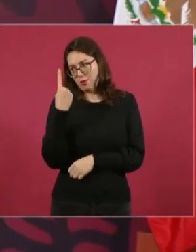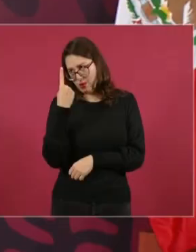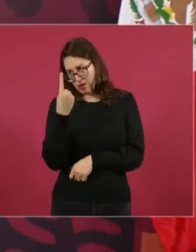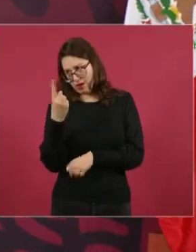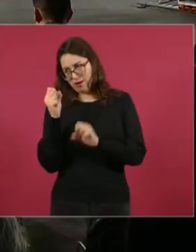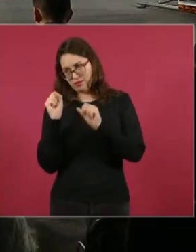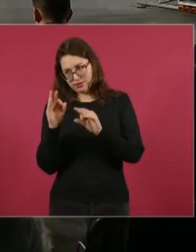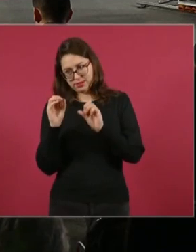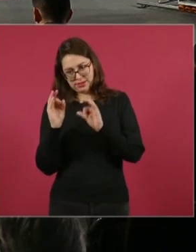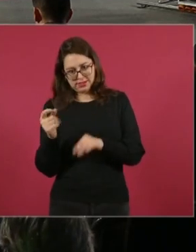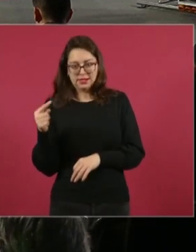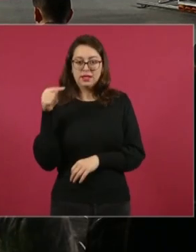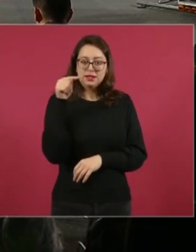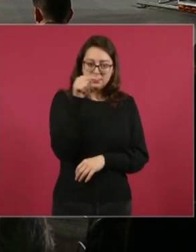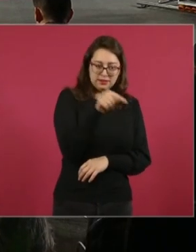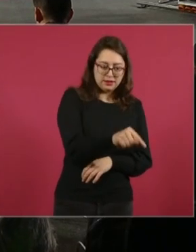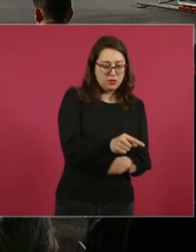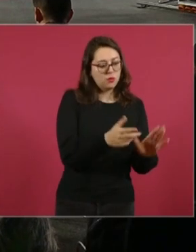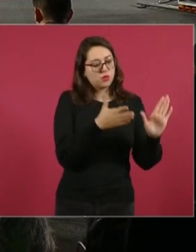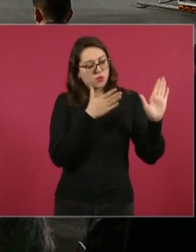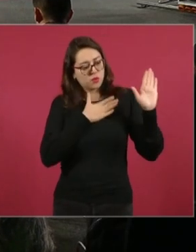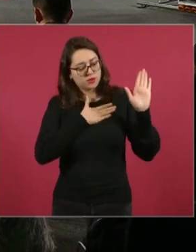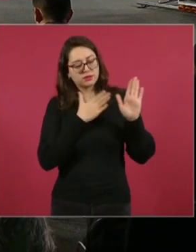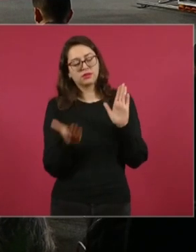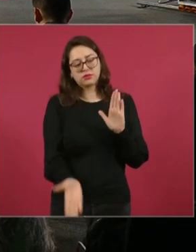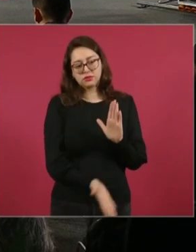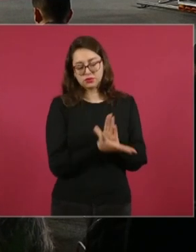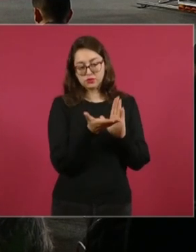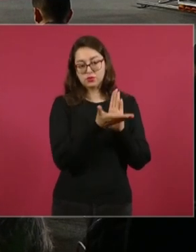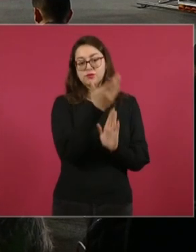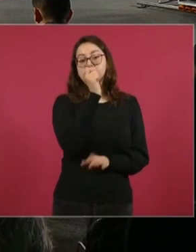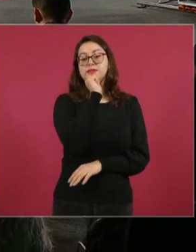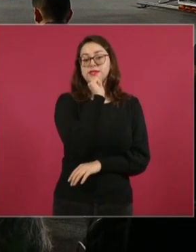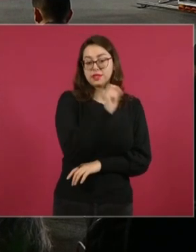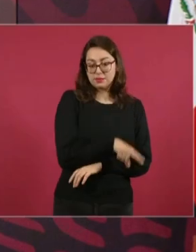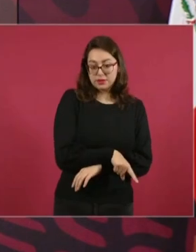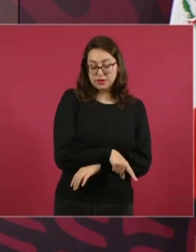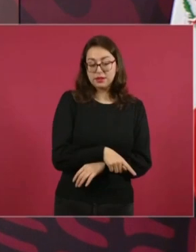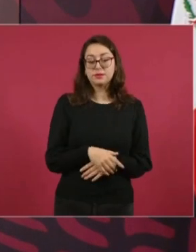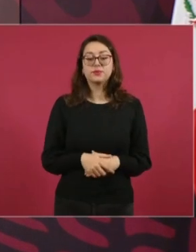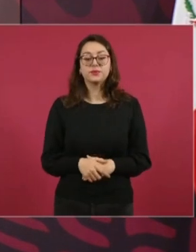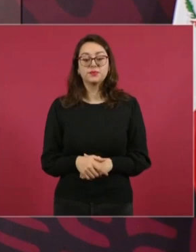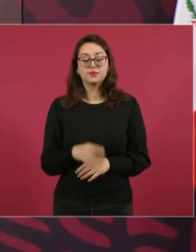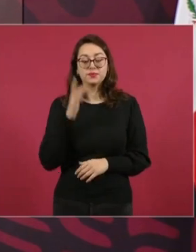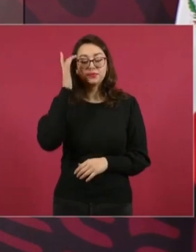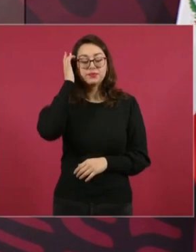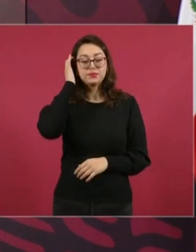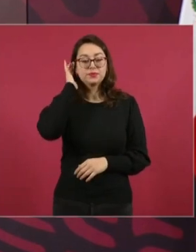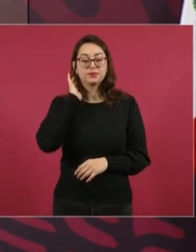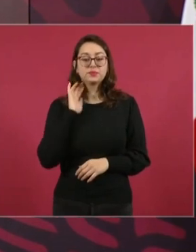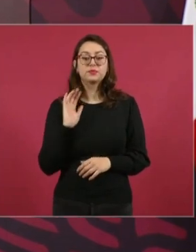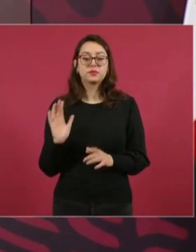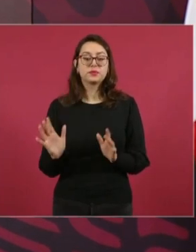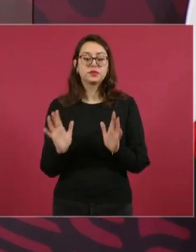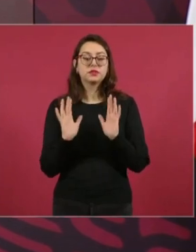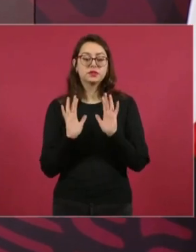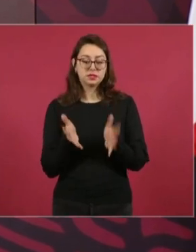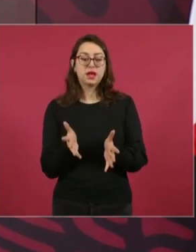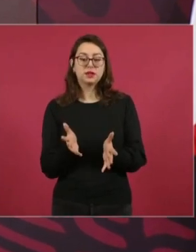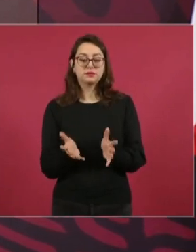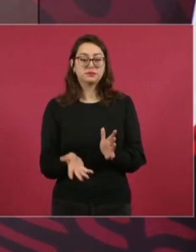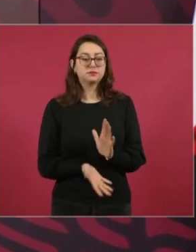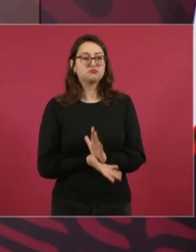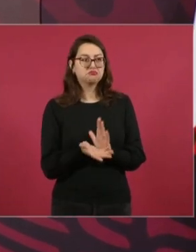de hacer el banco de San Felipe, la sucursal, y ya se